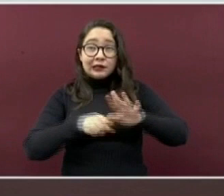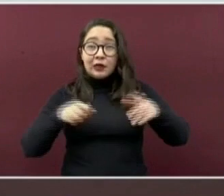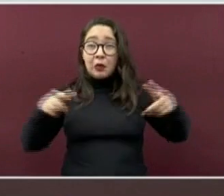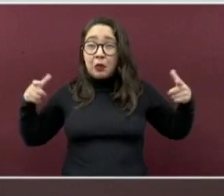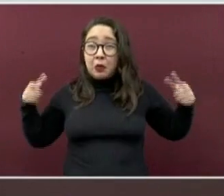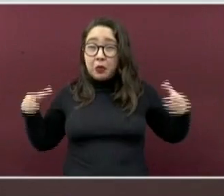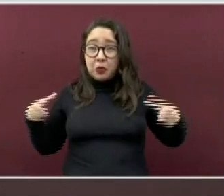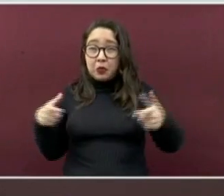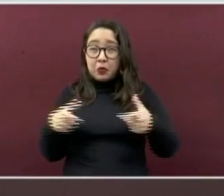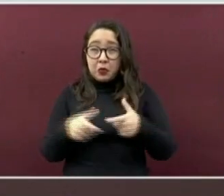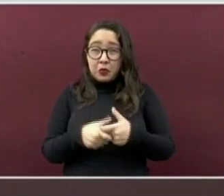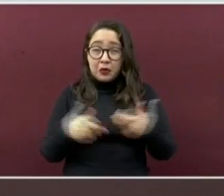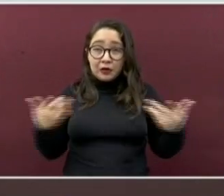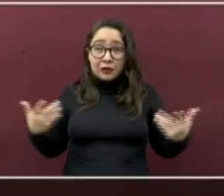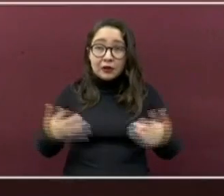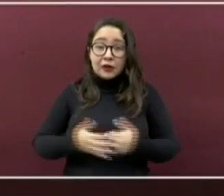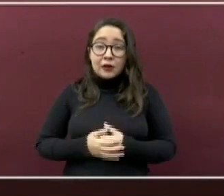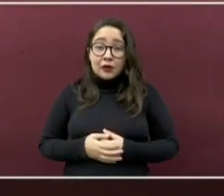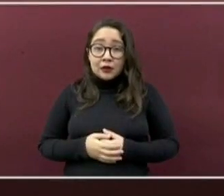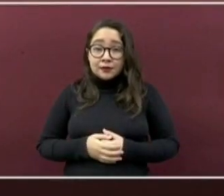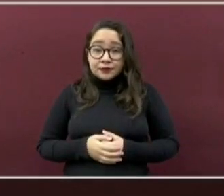presentando la,